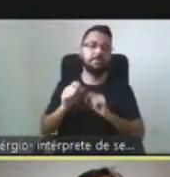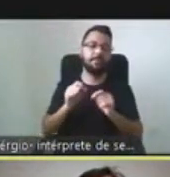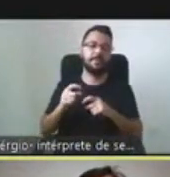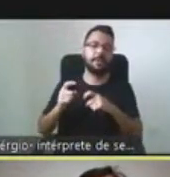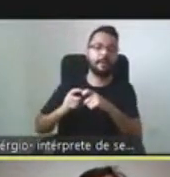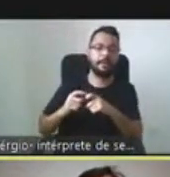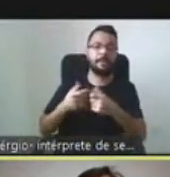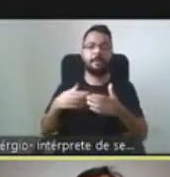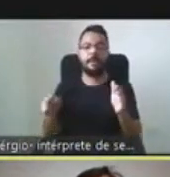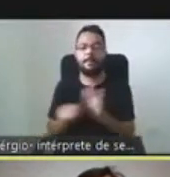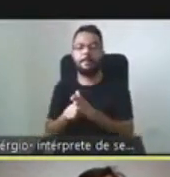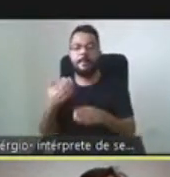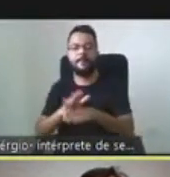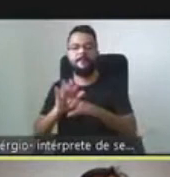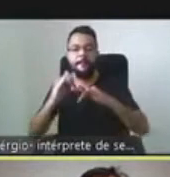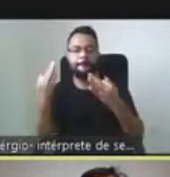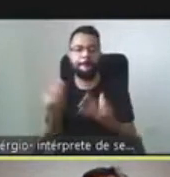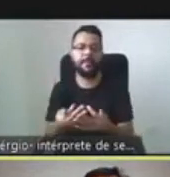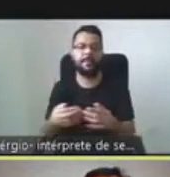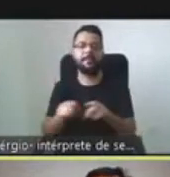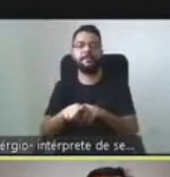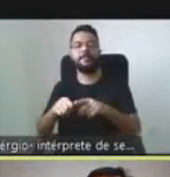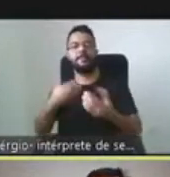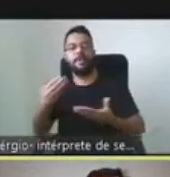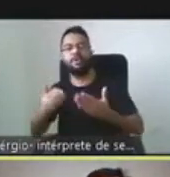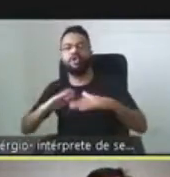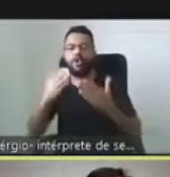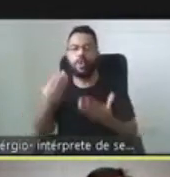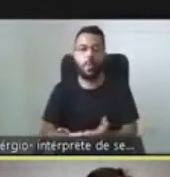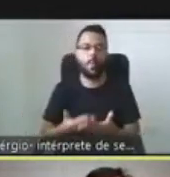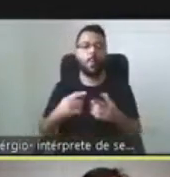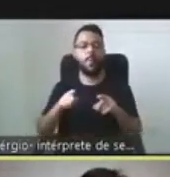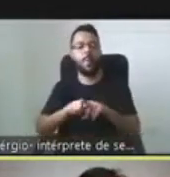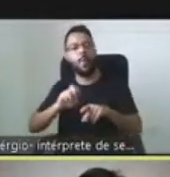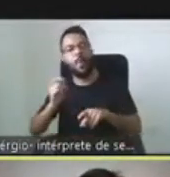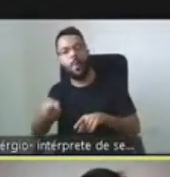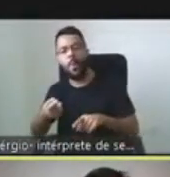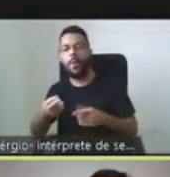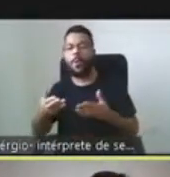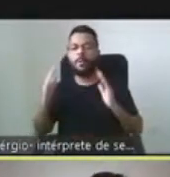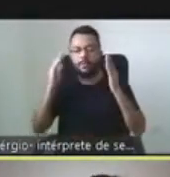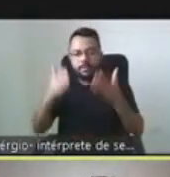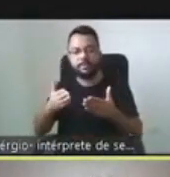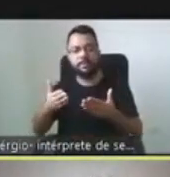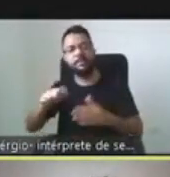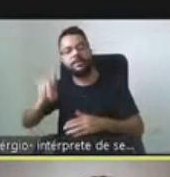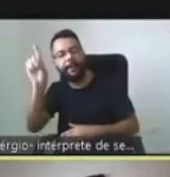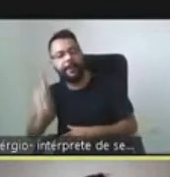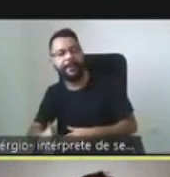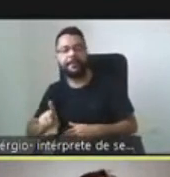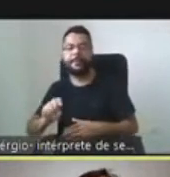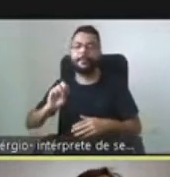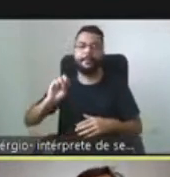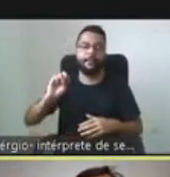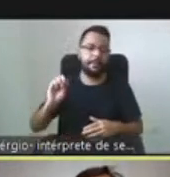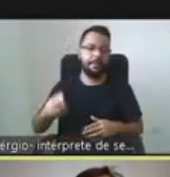puedan hacer los clínicos, los expertos en familia, quienes se dedican al área escolar, quienes se dedican específicamente al área de